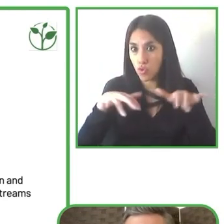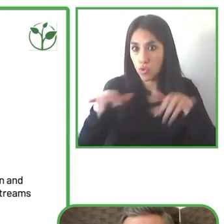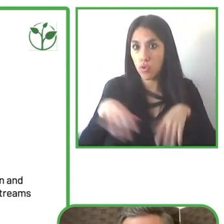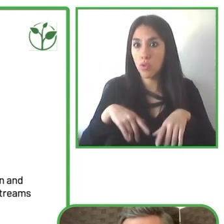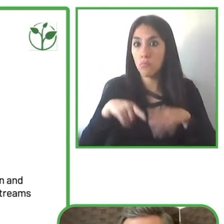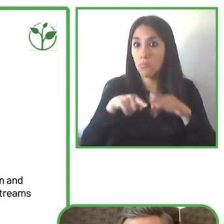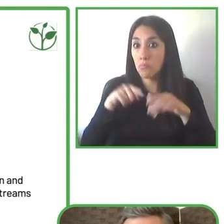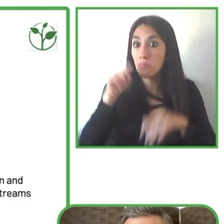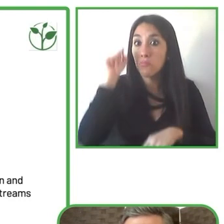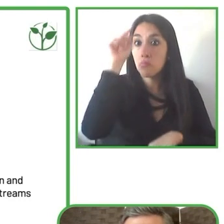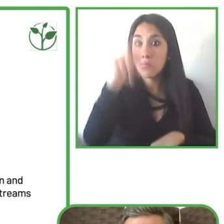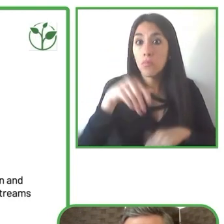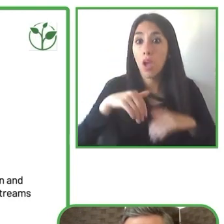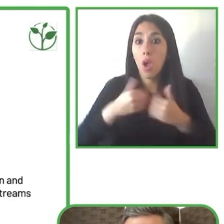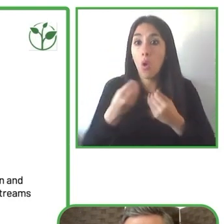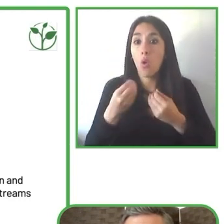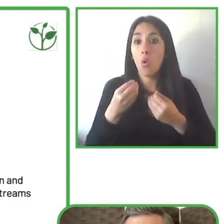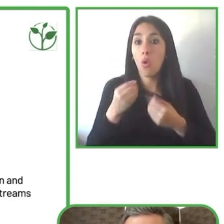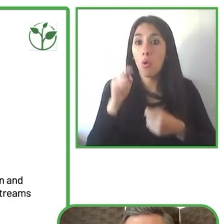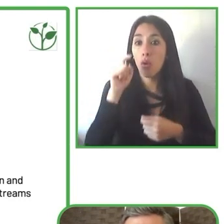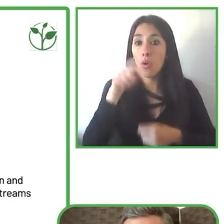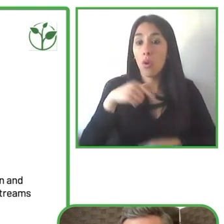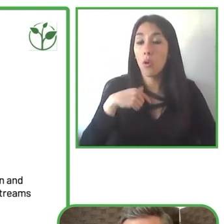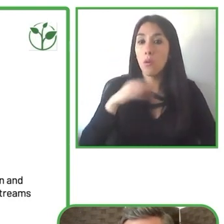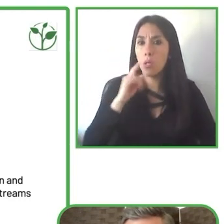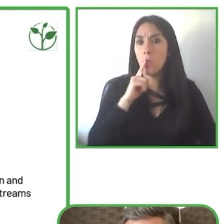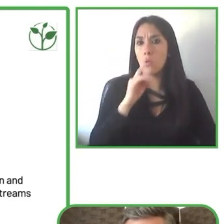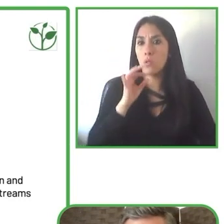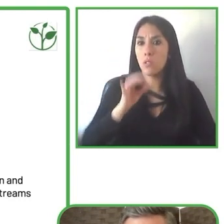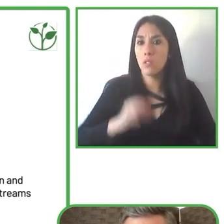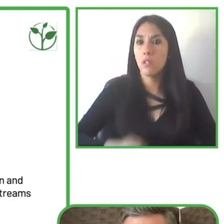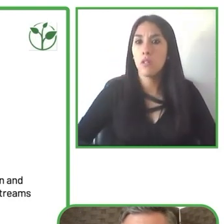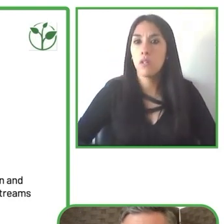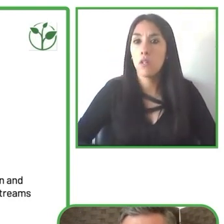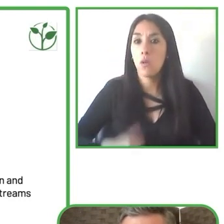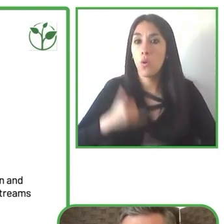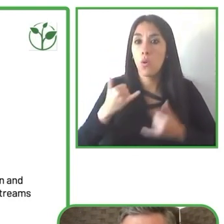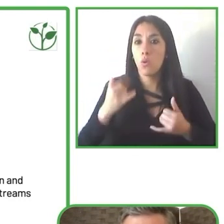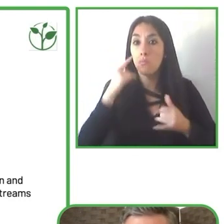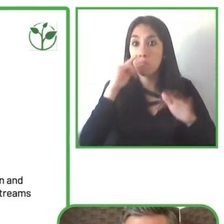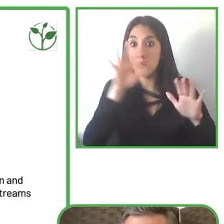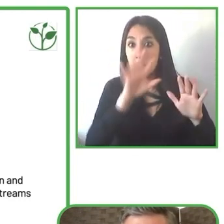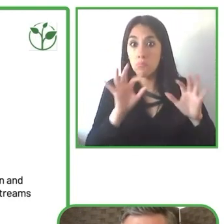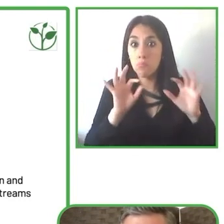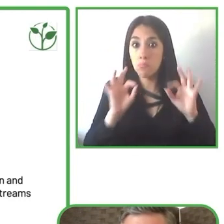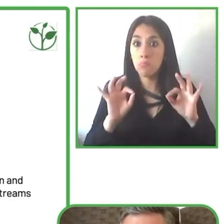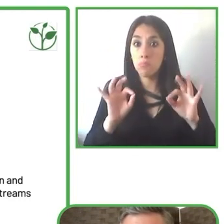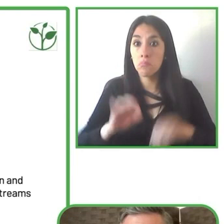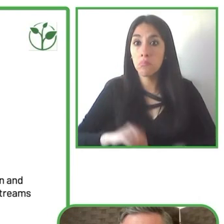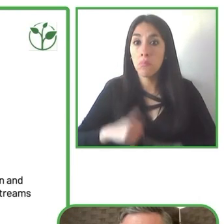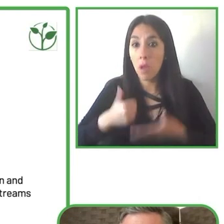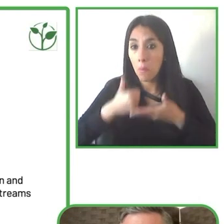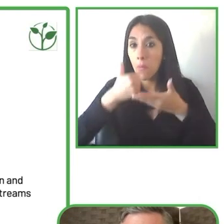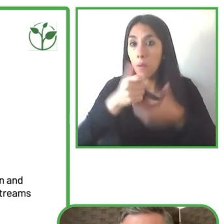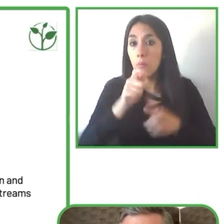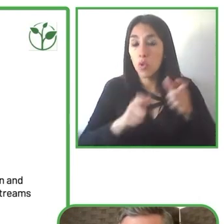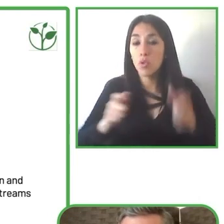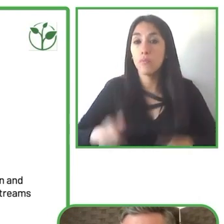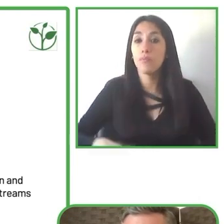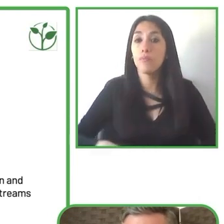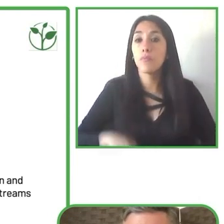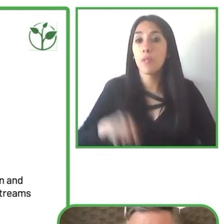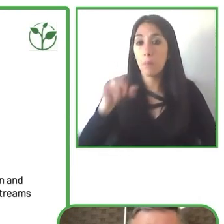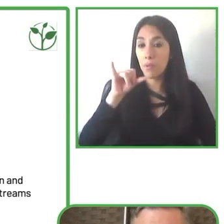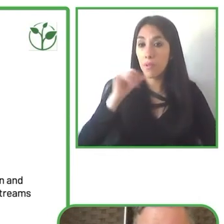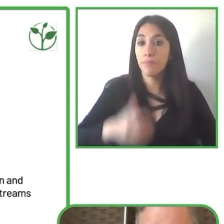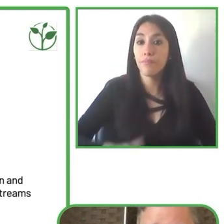y puede permitir a las organizaciones y a los anfitriones poder recibir la guía